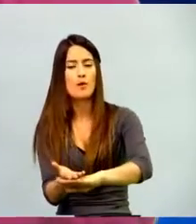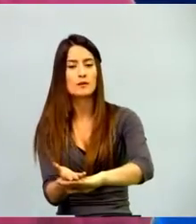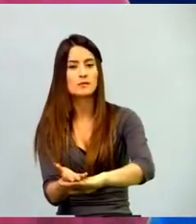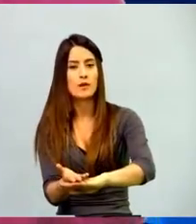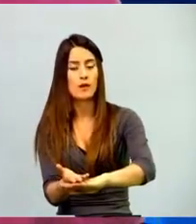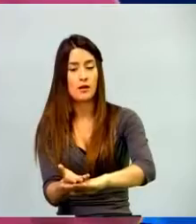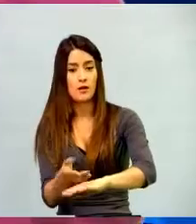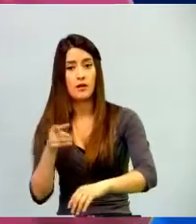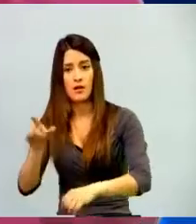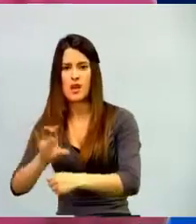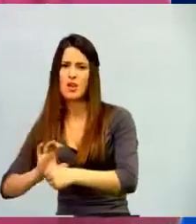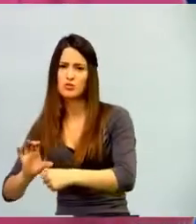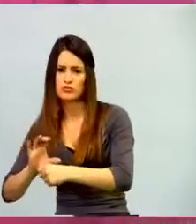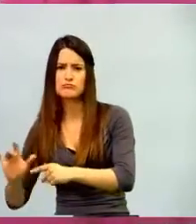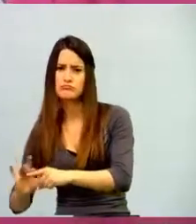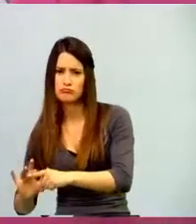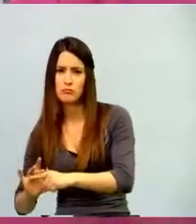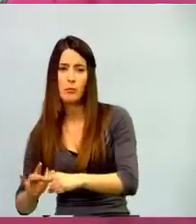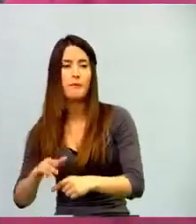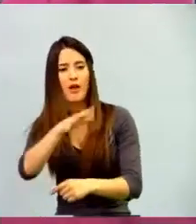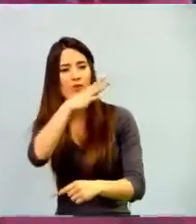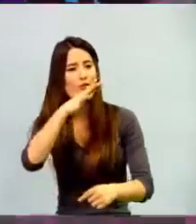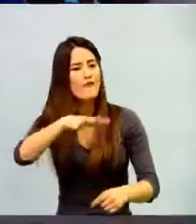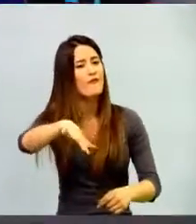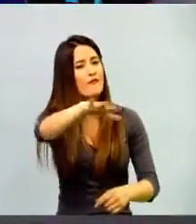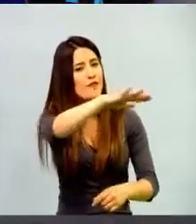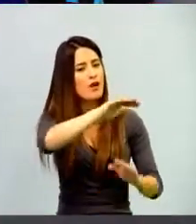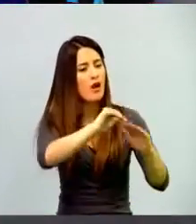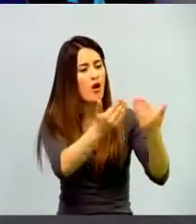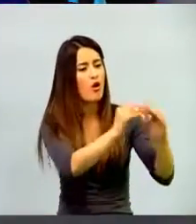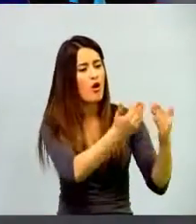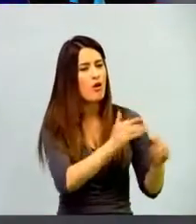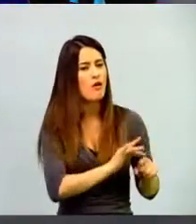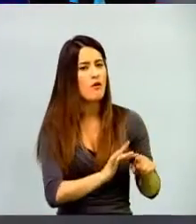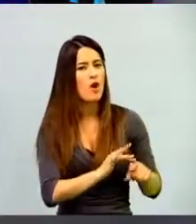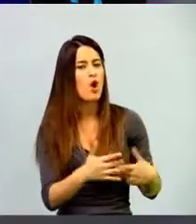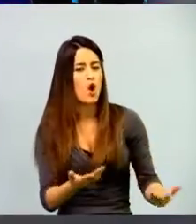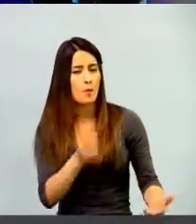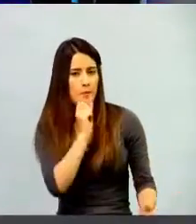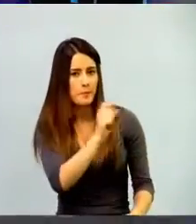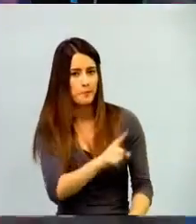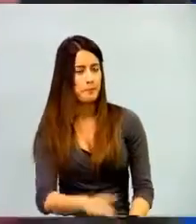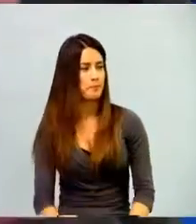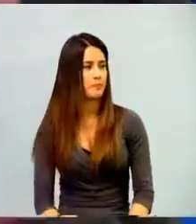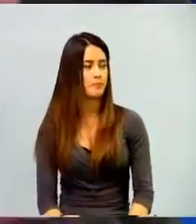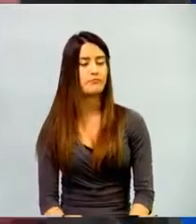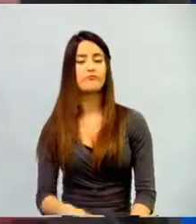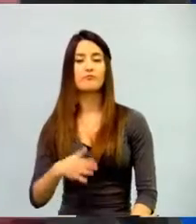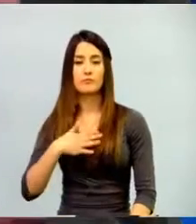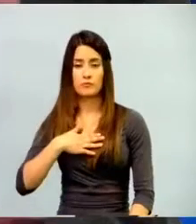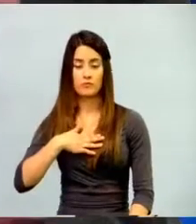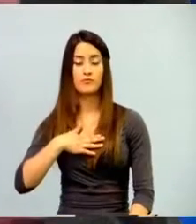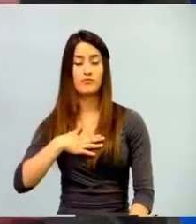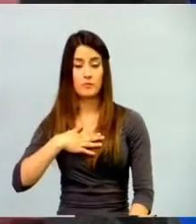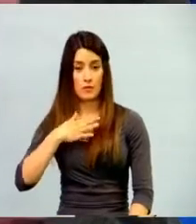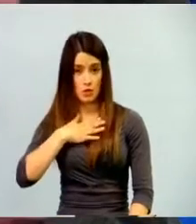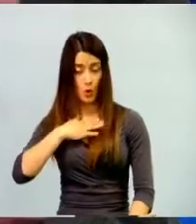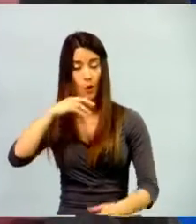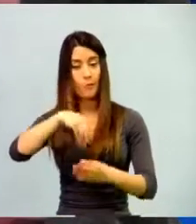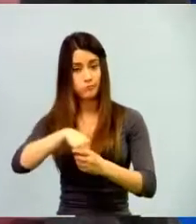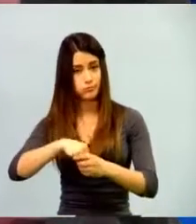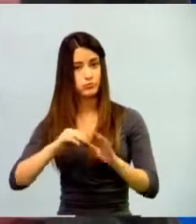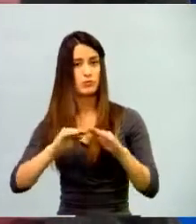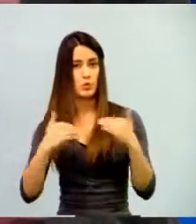población de niños que se encuentran en la ruralidad? Yo tengo una escuela rural y